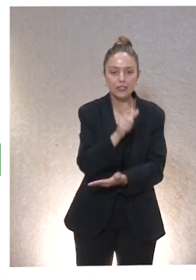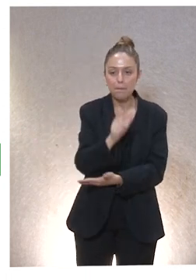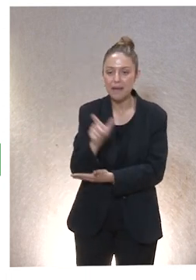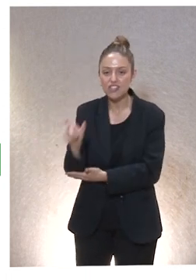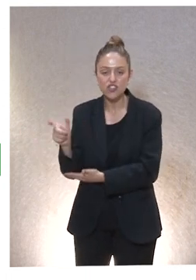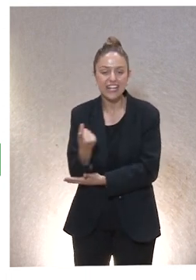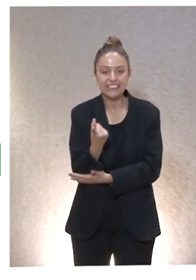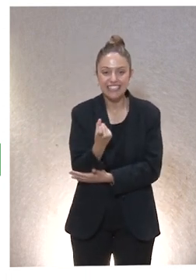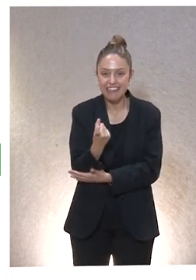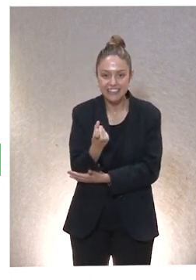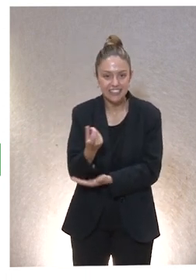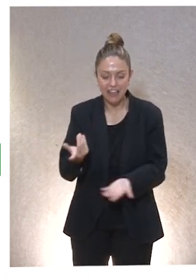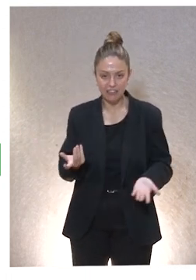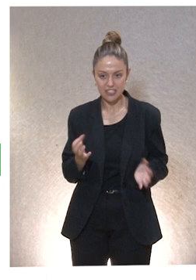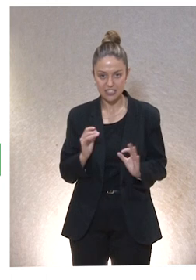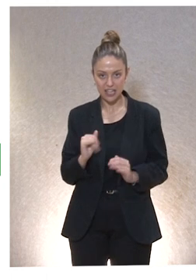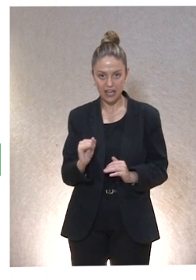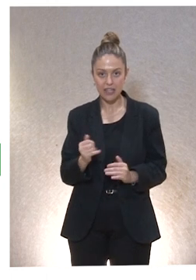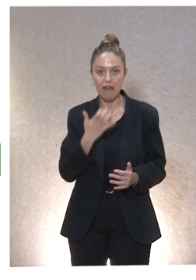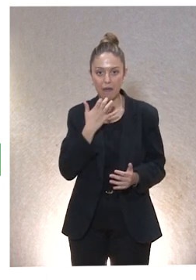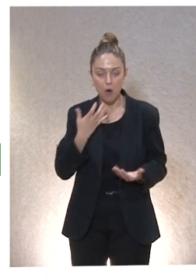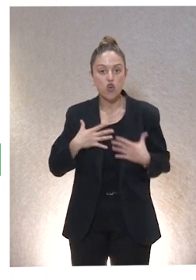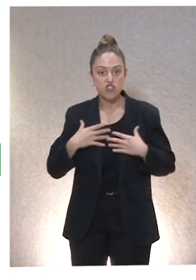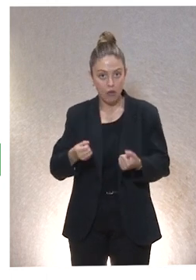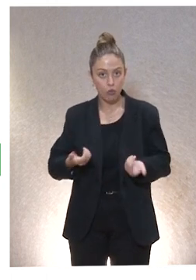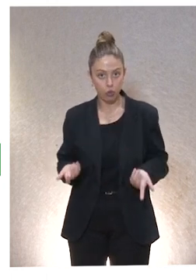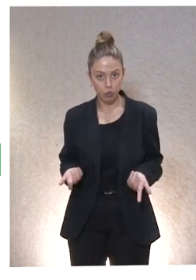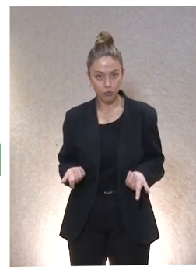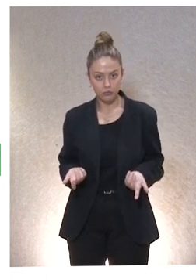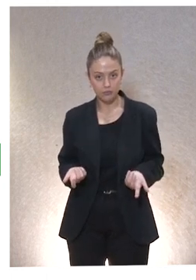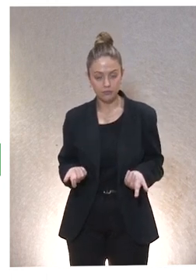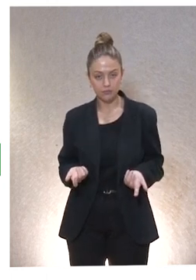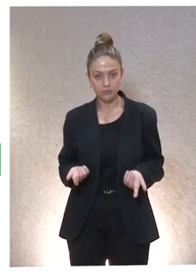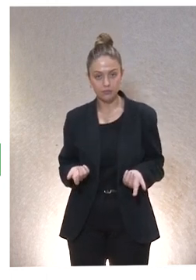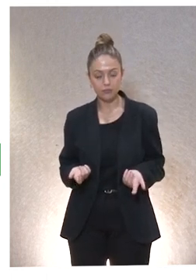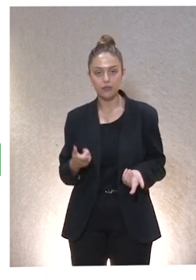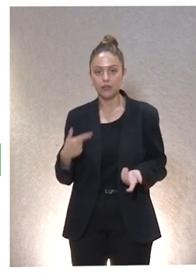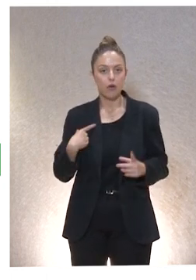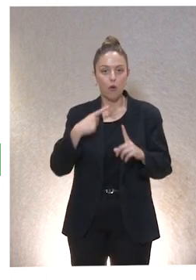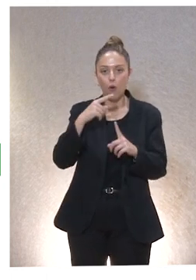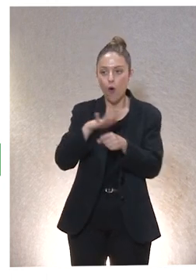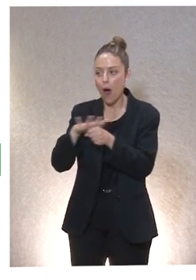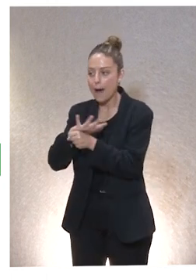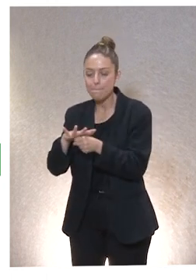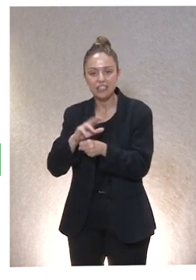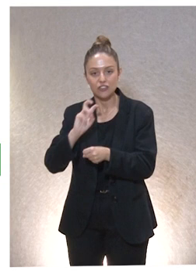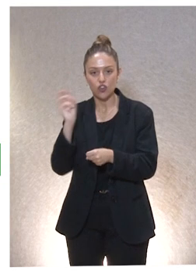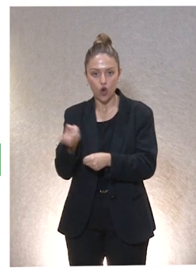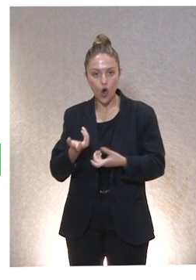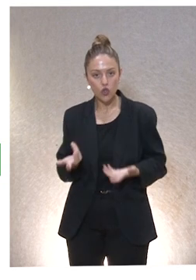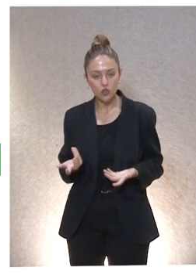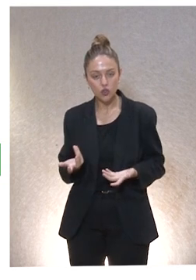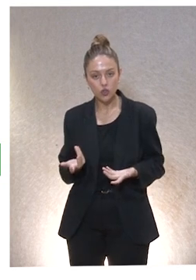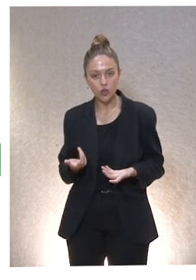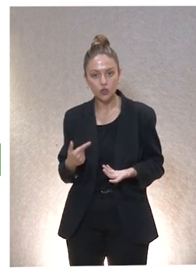con necesidades vitales, por ejemplo, la salud, y a todos los niveles, pongo el ejemplo de la salud, que no